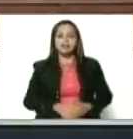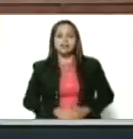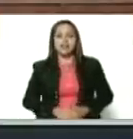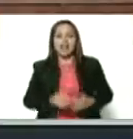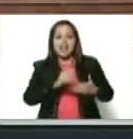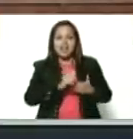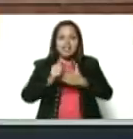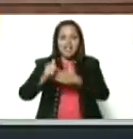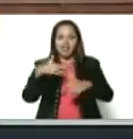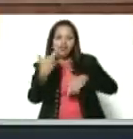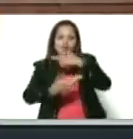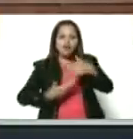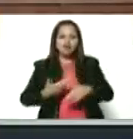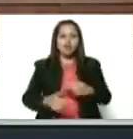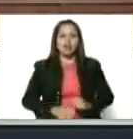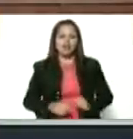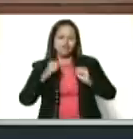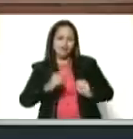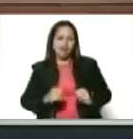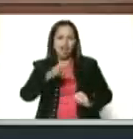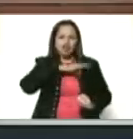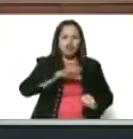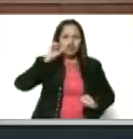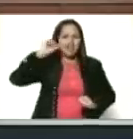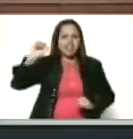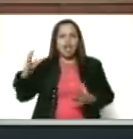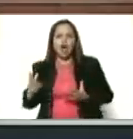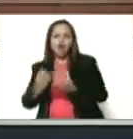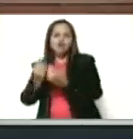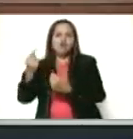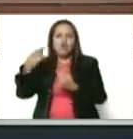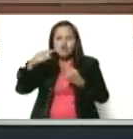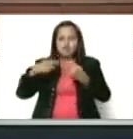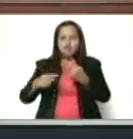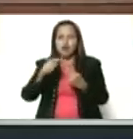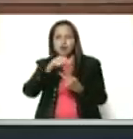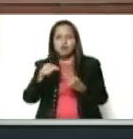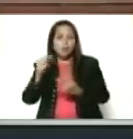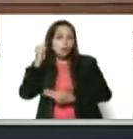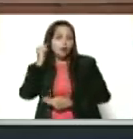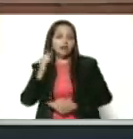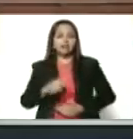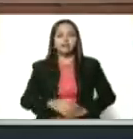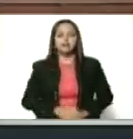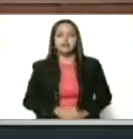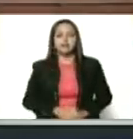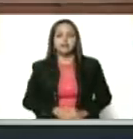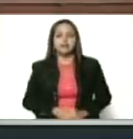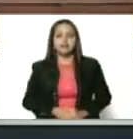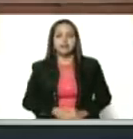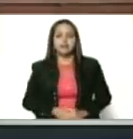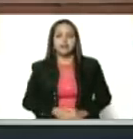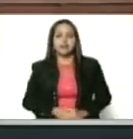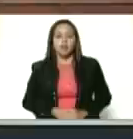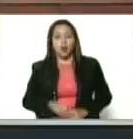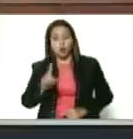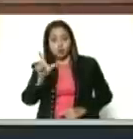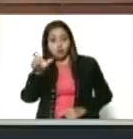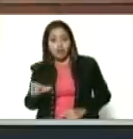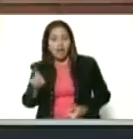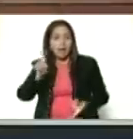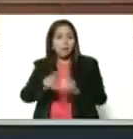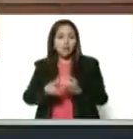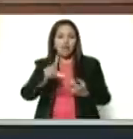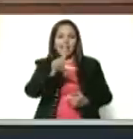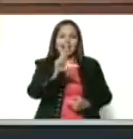socialista, junto a Rosa Luxemburgo y Nadecha Kruskaya, esposa de Lenin